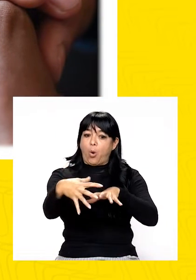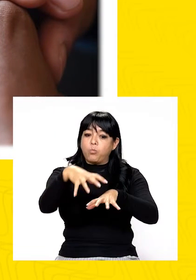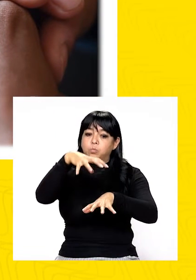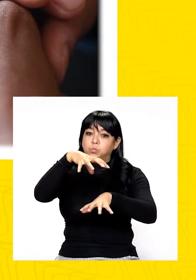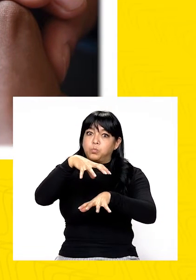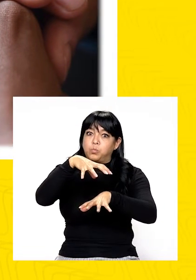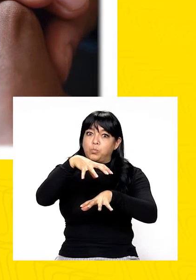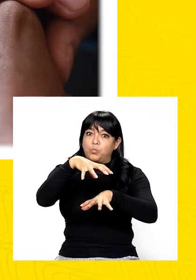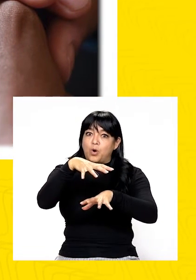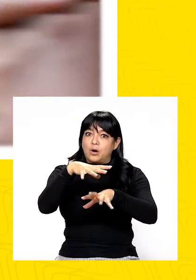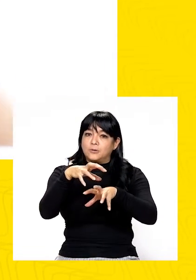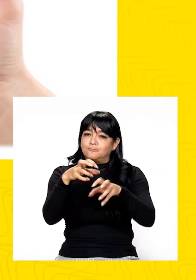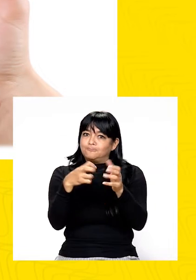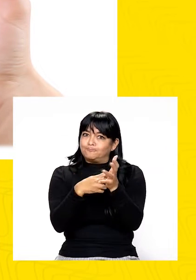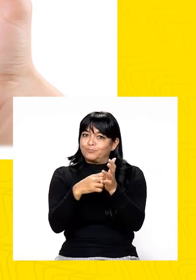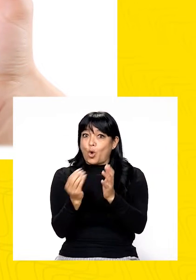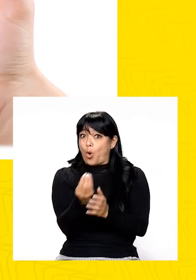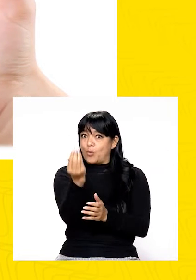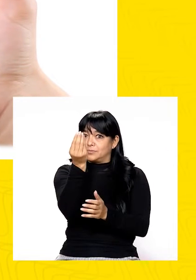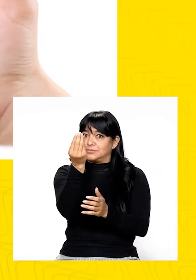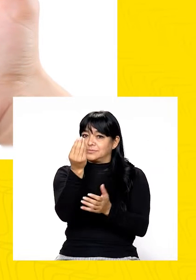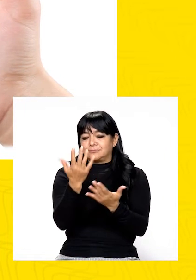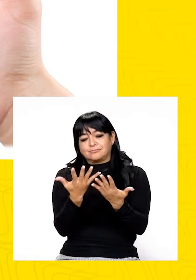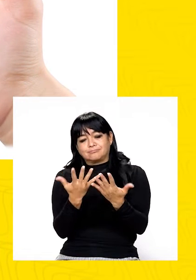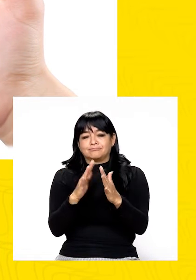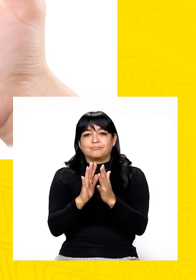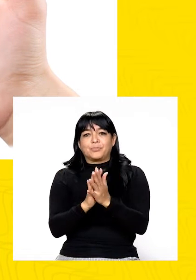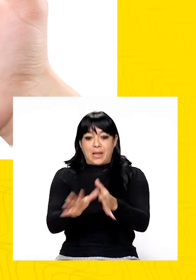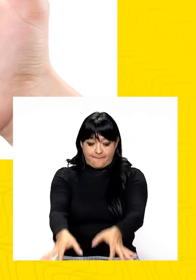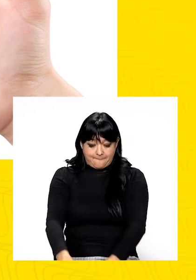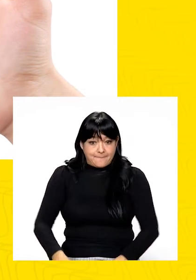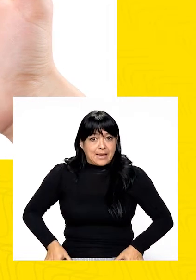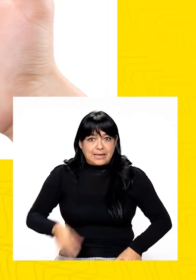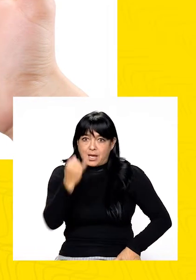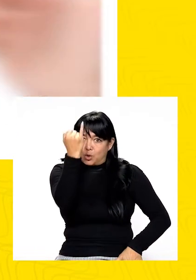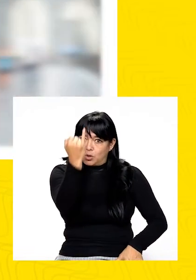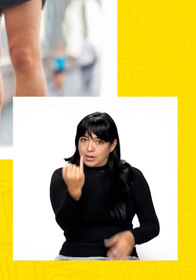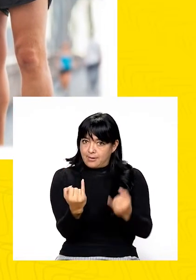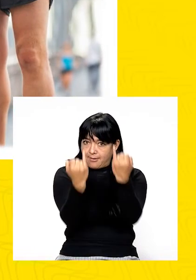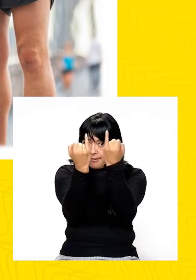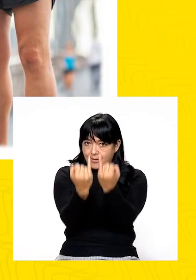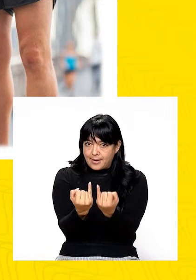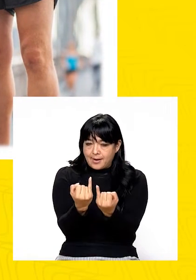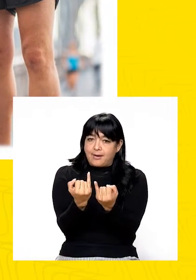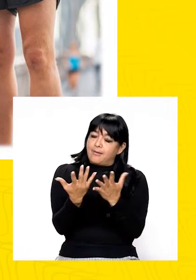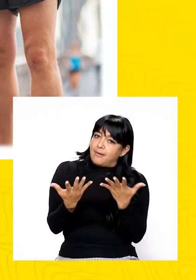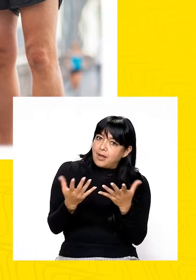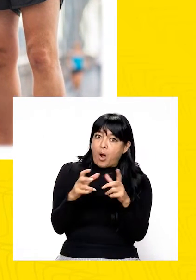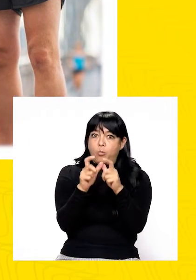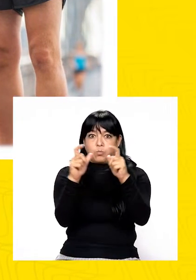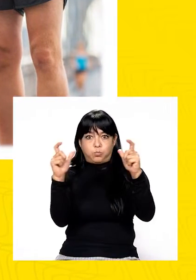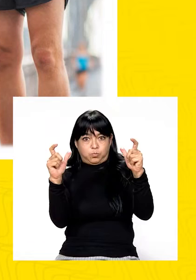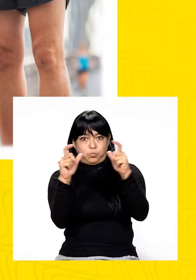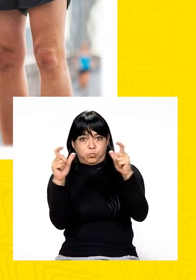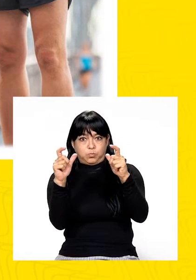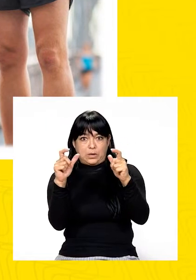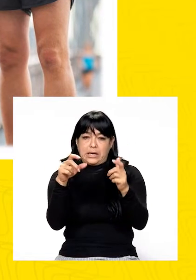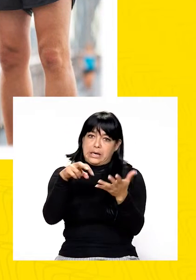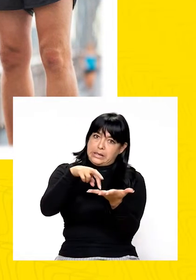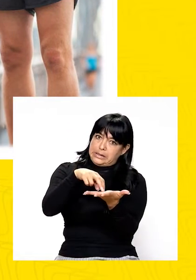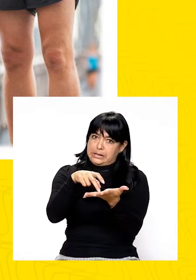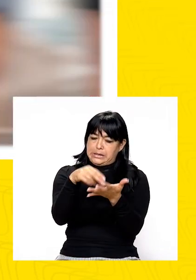firmes, grandes, gruesas, rudas, jóvenes. Ojos 7. Piernas, delgadas,